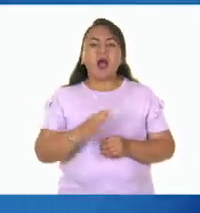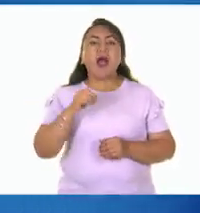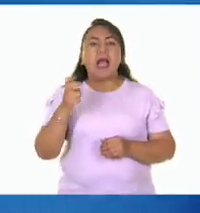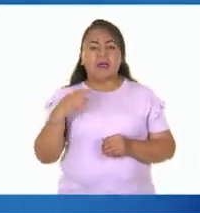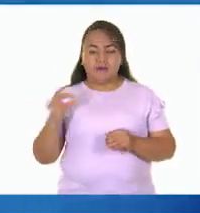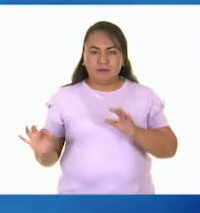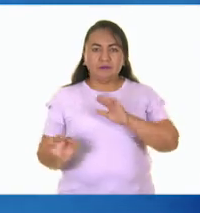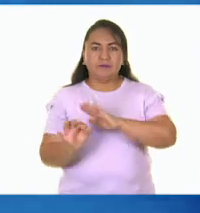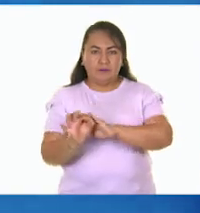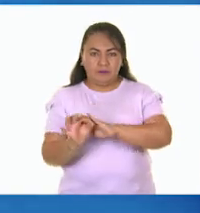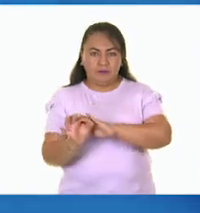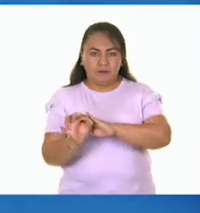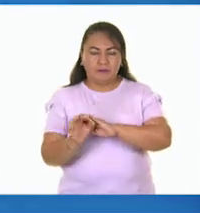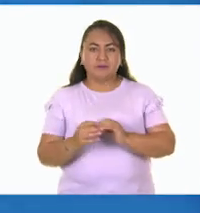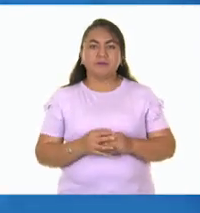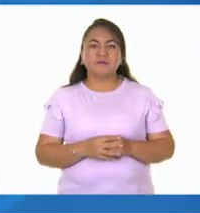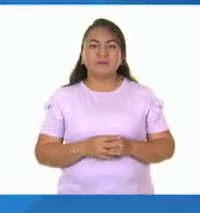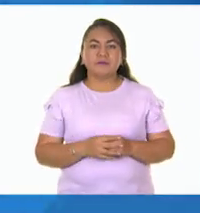puse la moneda.